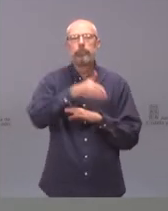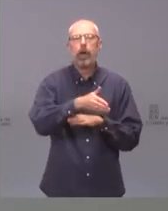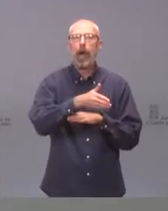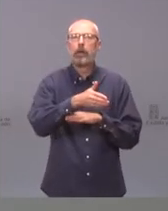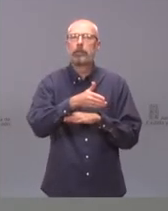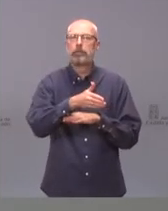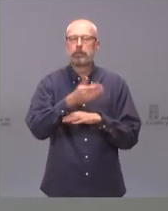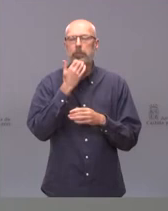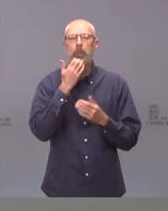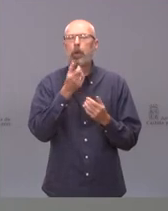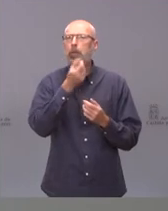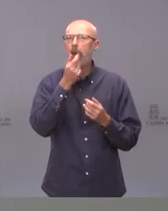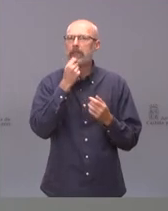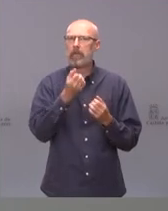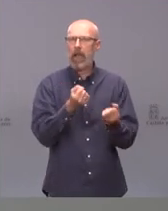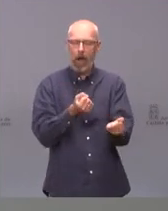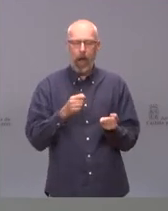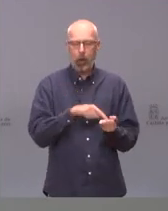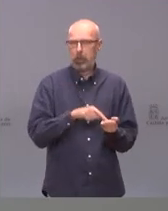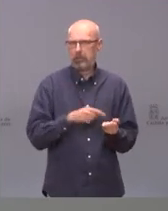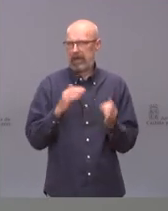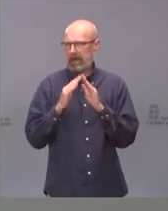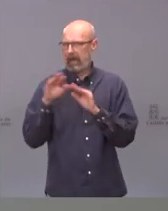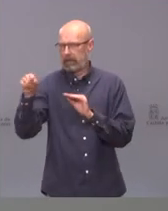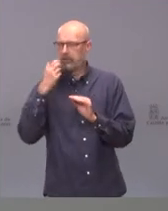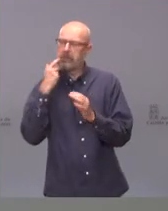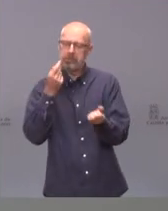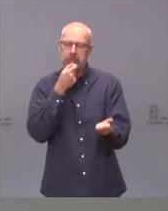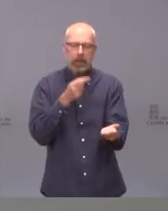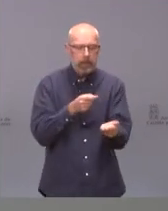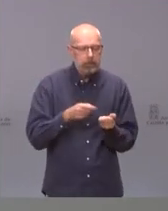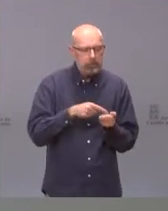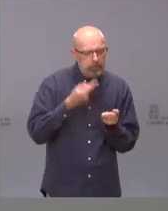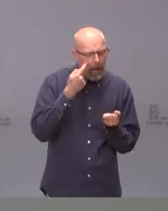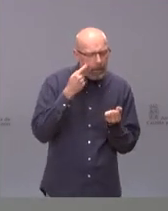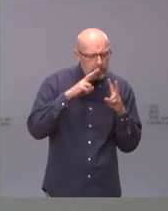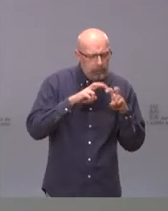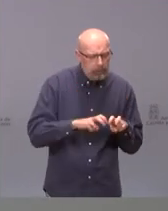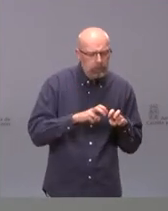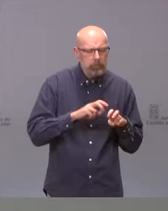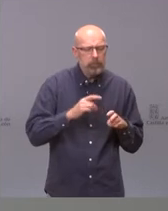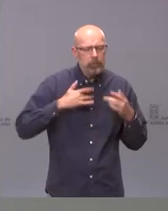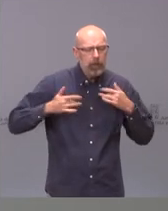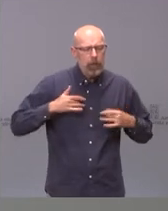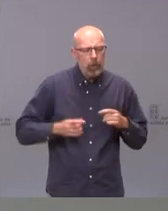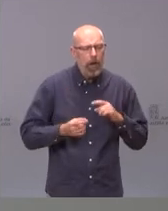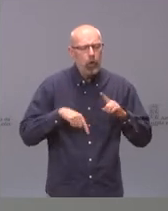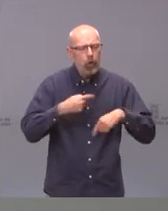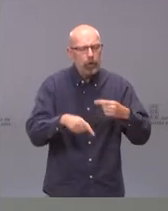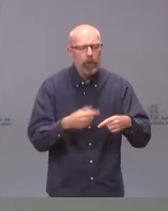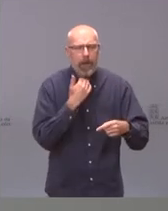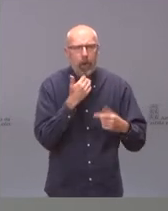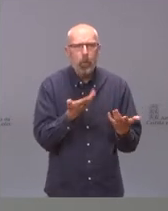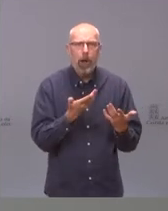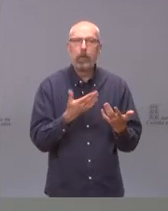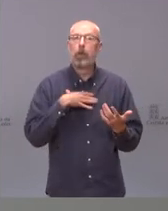medicamentos, probablemente los que tome habitualmente, si va a los efectos muy raros, se puede encontrar que algunos de los medicamentos